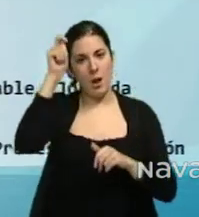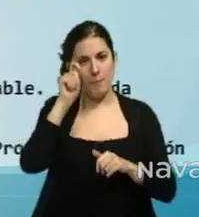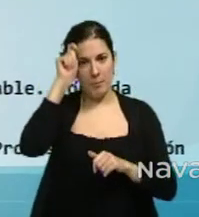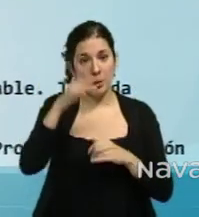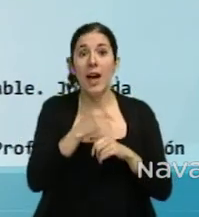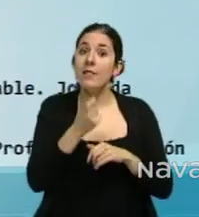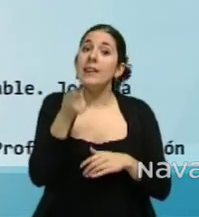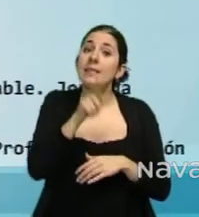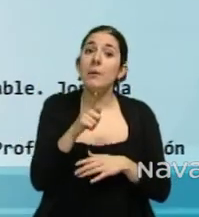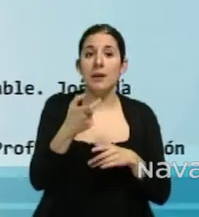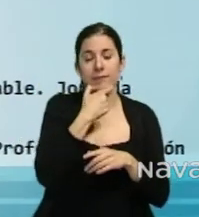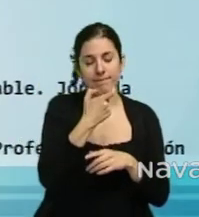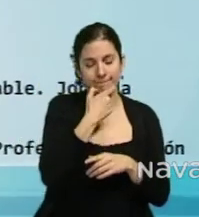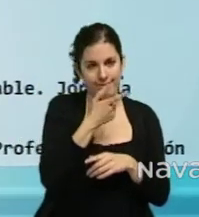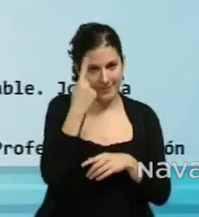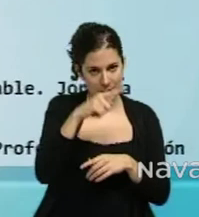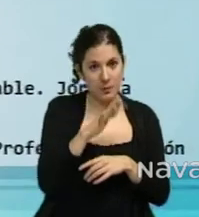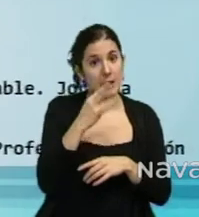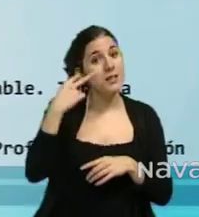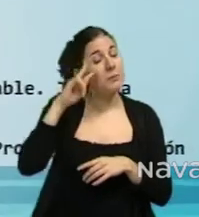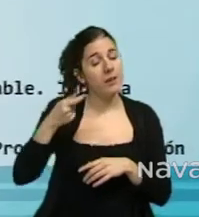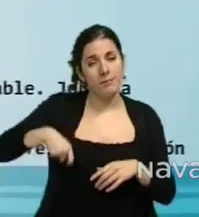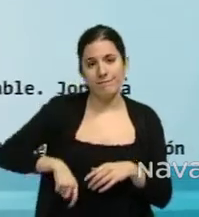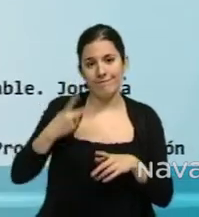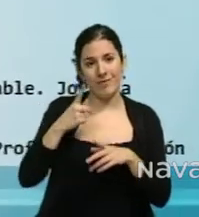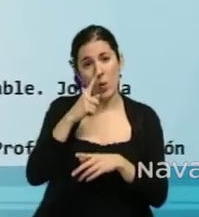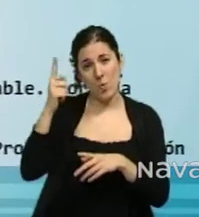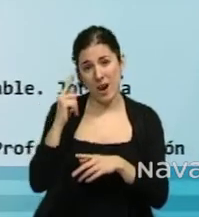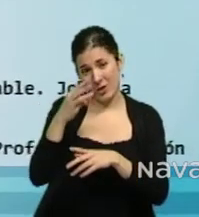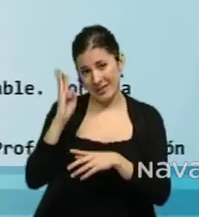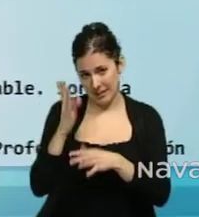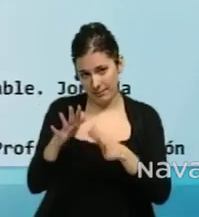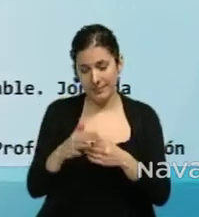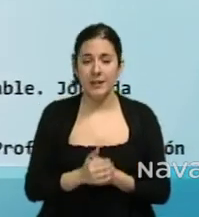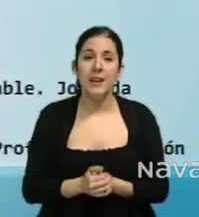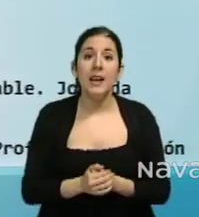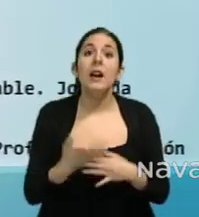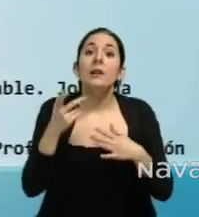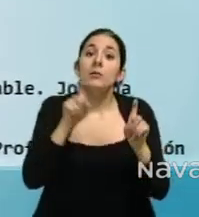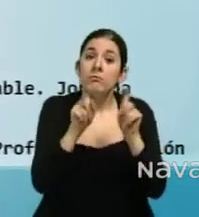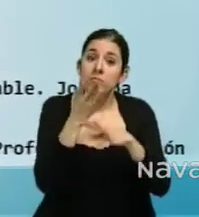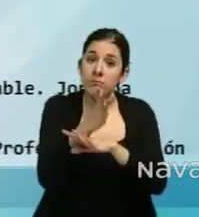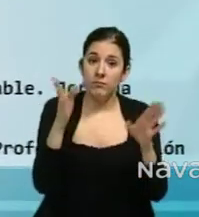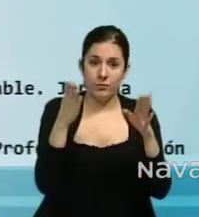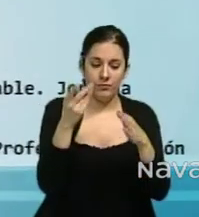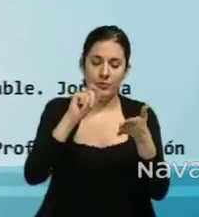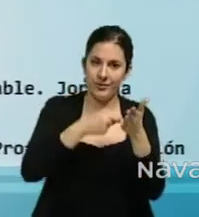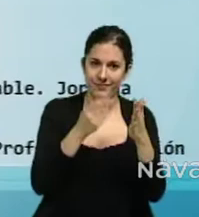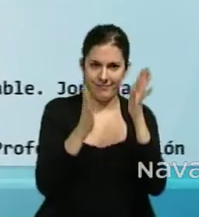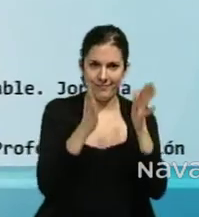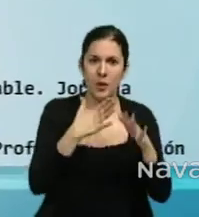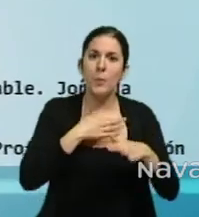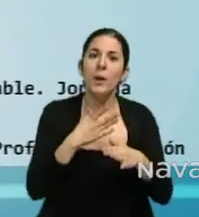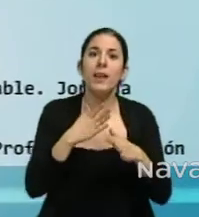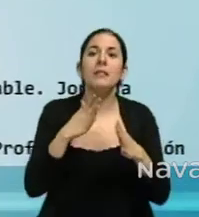el dominio de inglés y experiencia profesional de uno a tres años. La empresa ofrece un contrato temporal con posibilidad de prórroga. Si